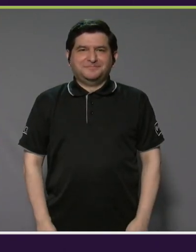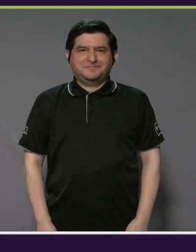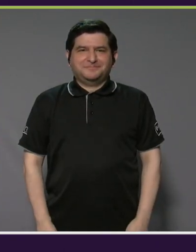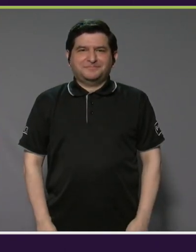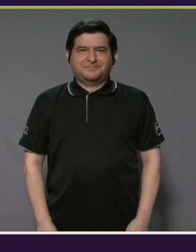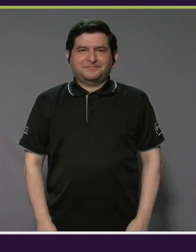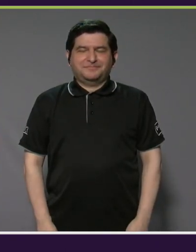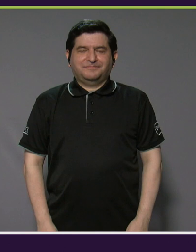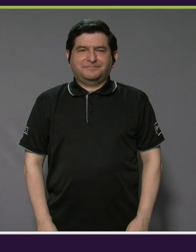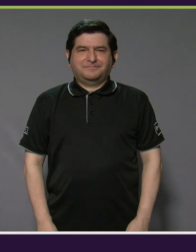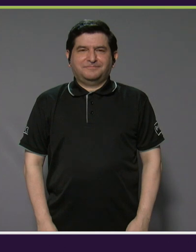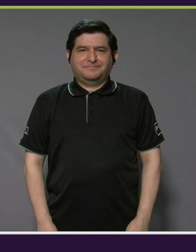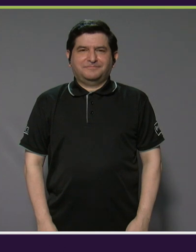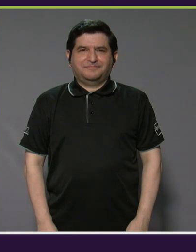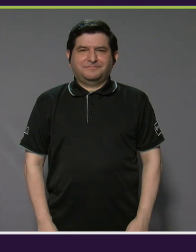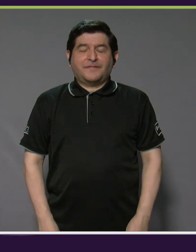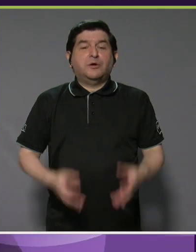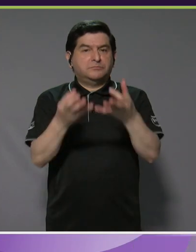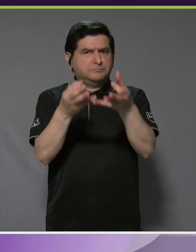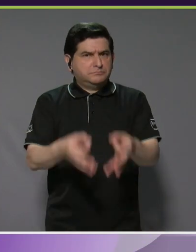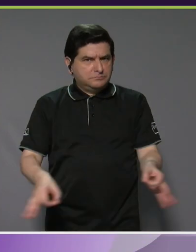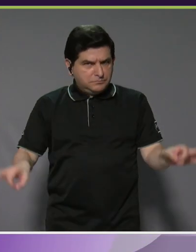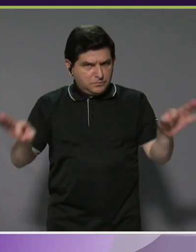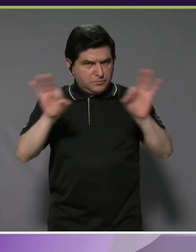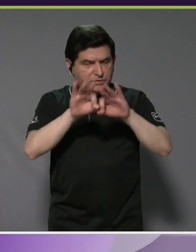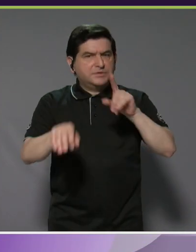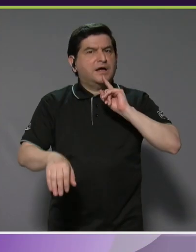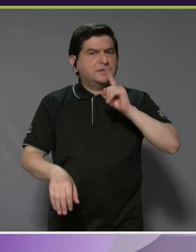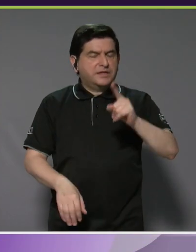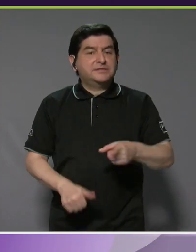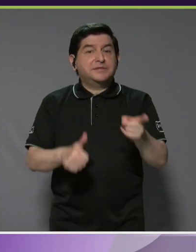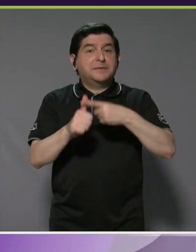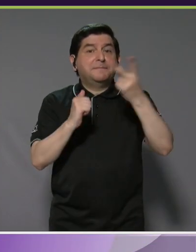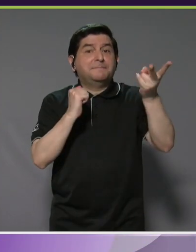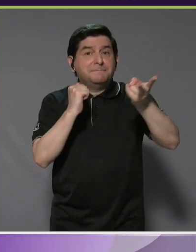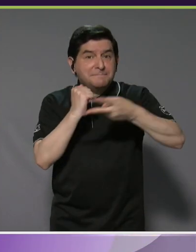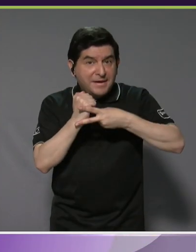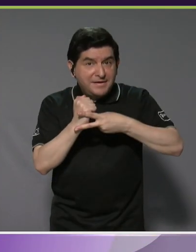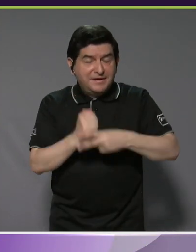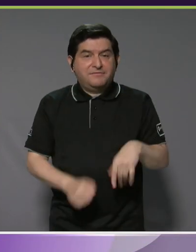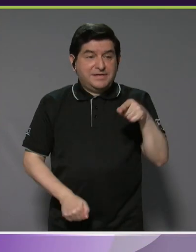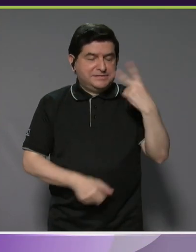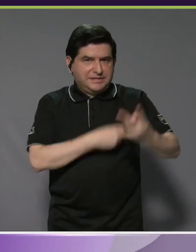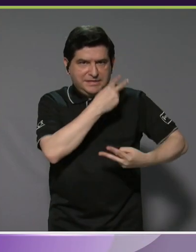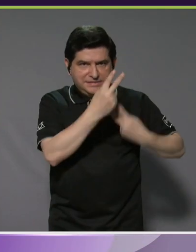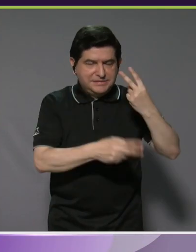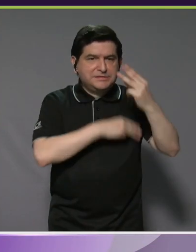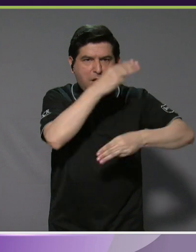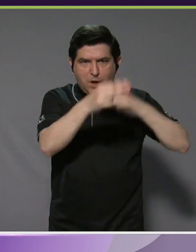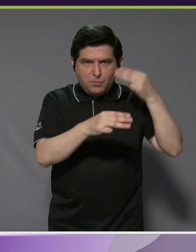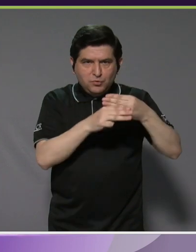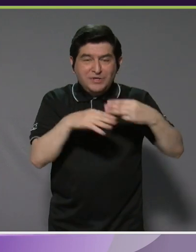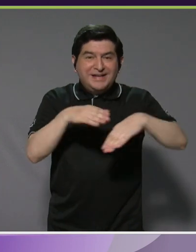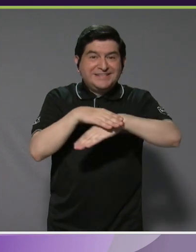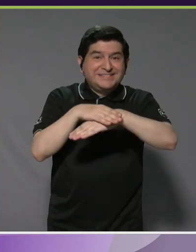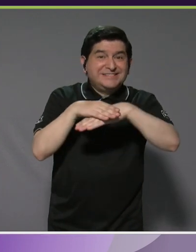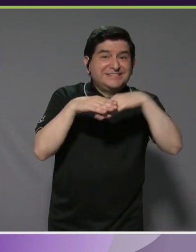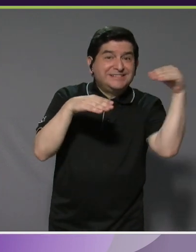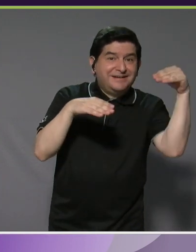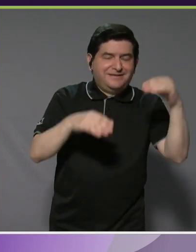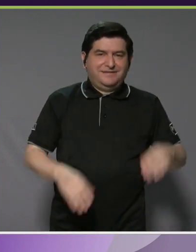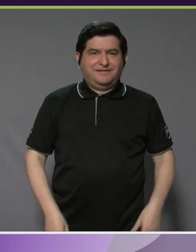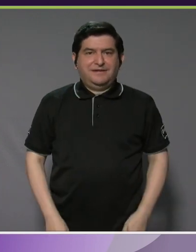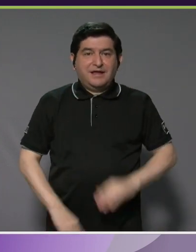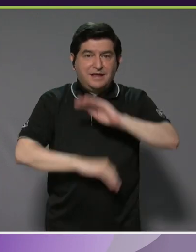Es muy importante también mencionar que esta es la primera vez que este tour mundial sale y